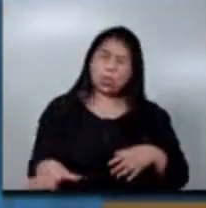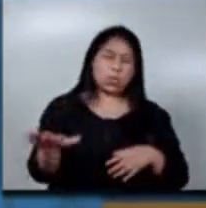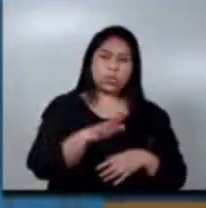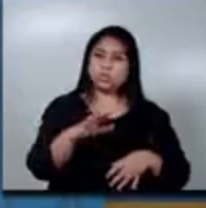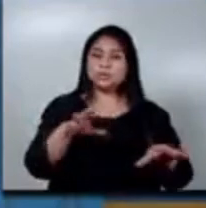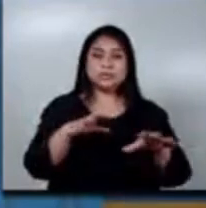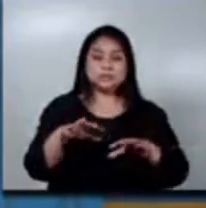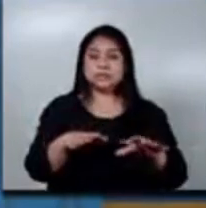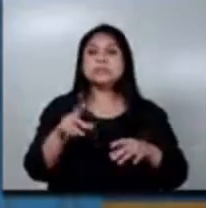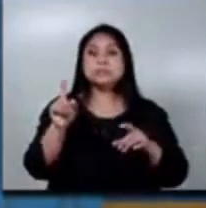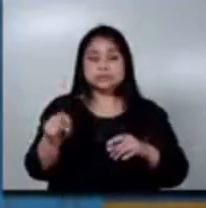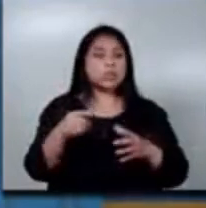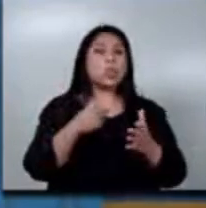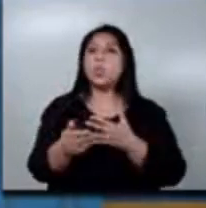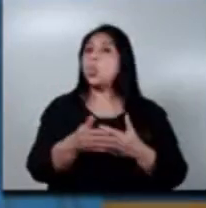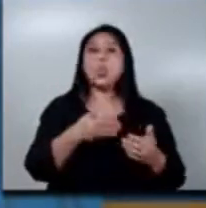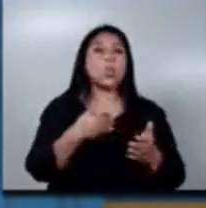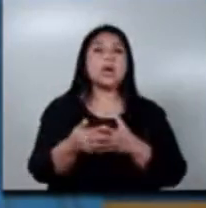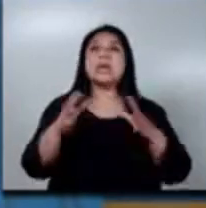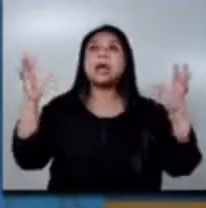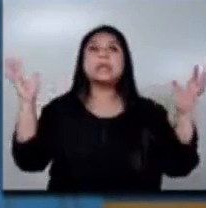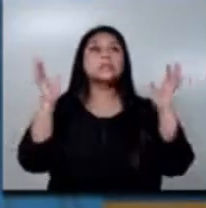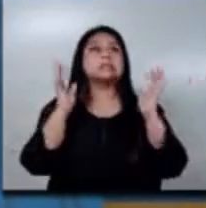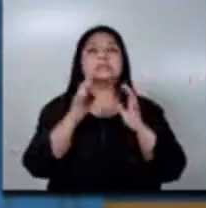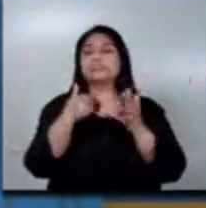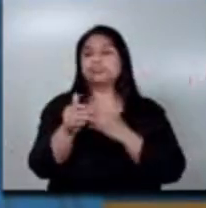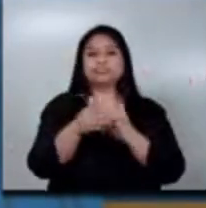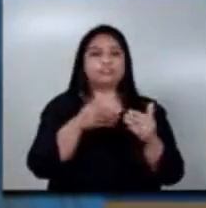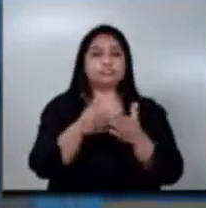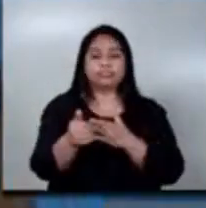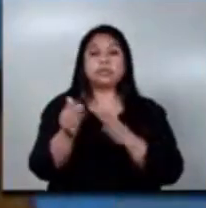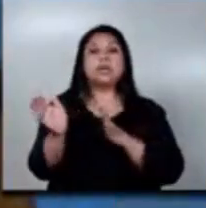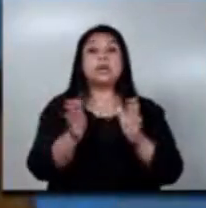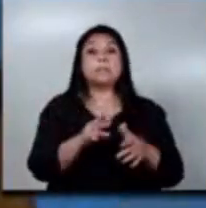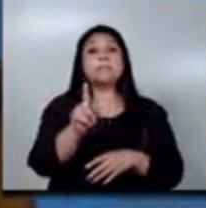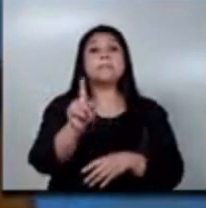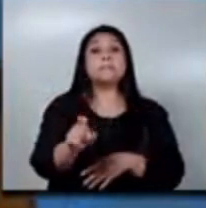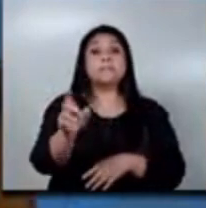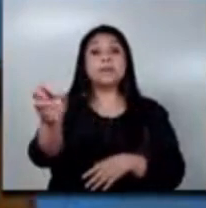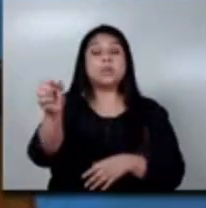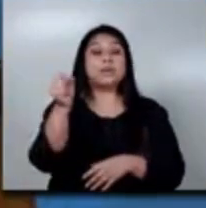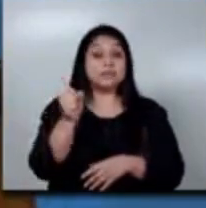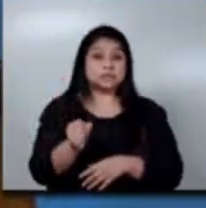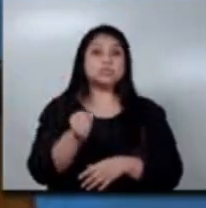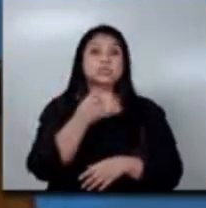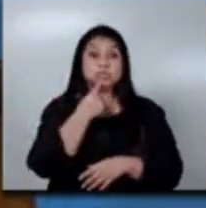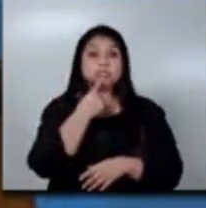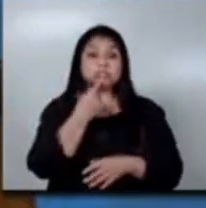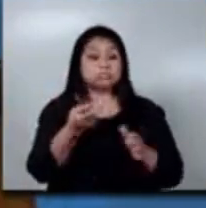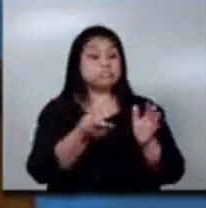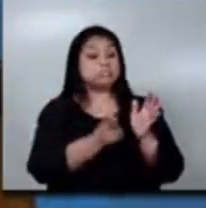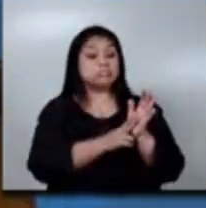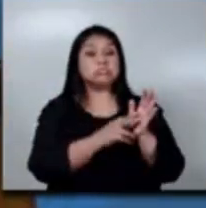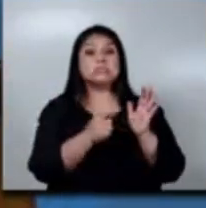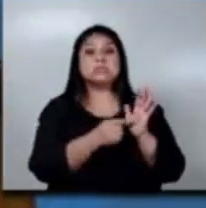económicas y de cualquier tamaño. Hay adicionalmente una obligación también que establece en el artículo